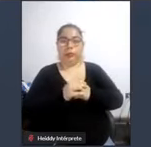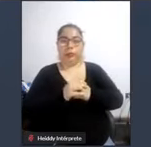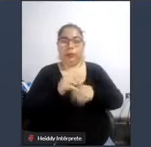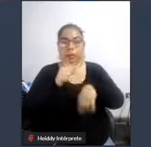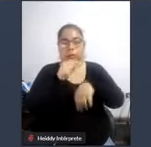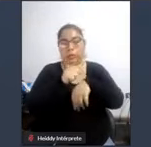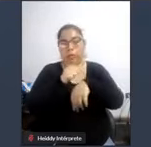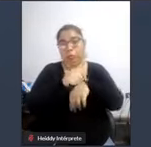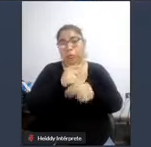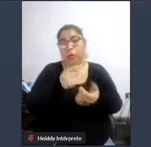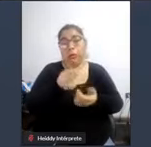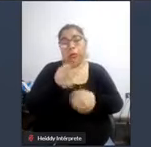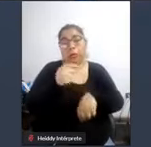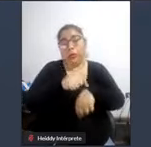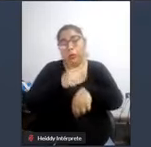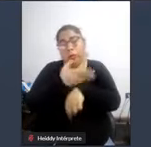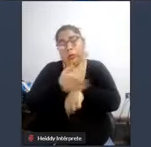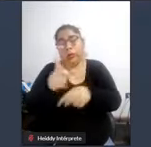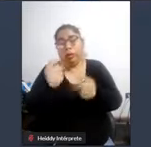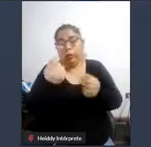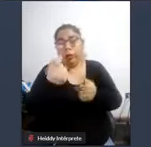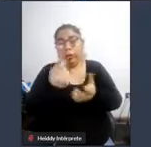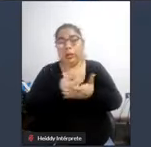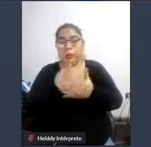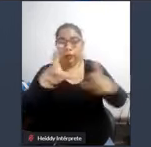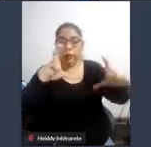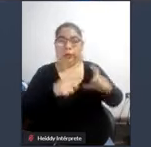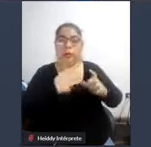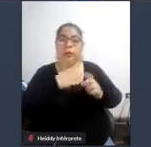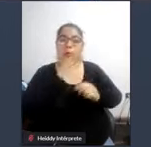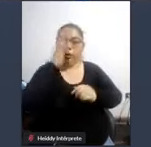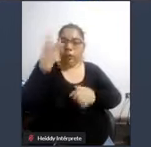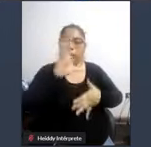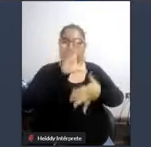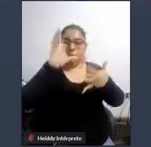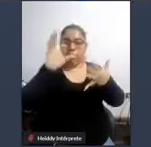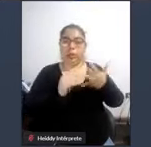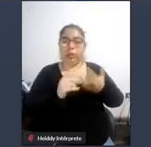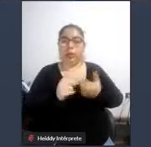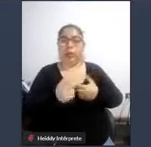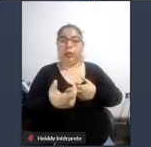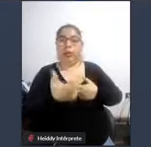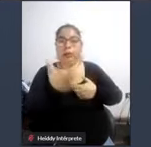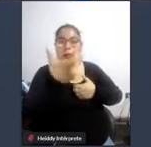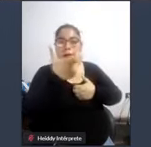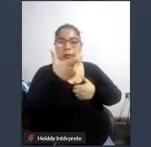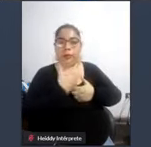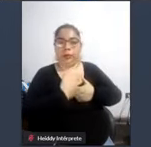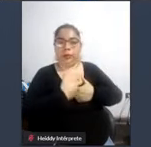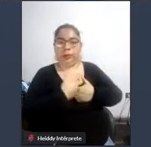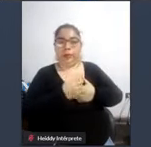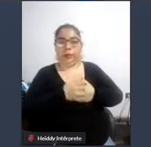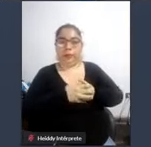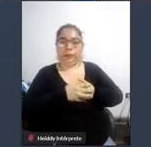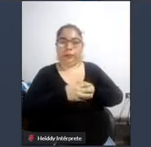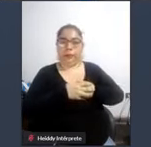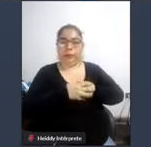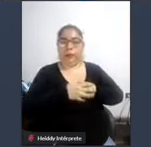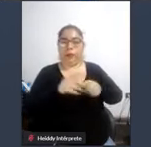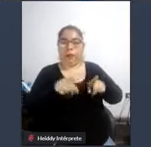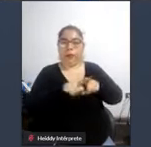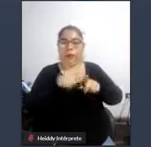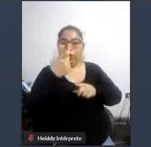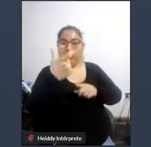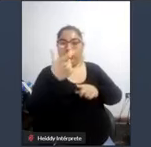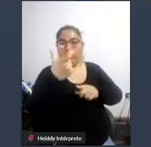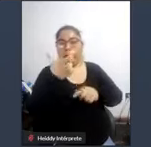dinero para obtenerlo con ese certificado tengo que ir al CONADIS para que me dé una acreditación de personas con